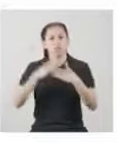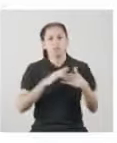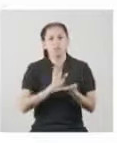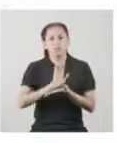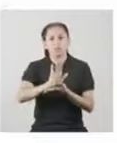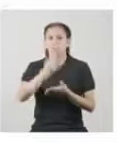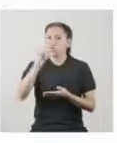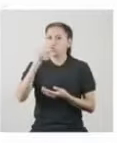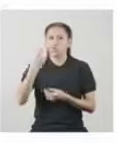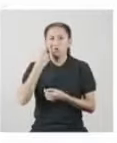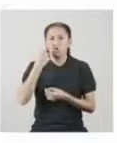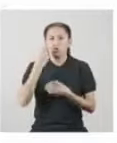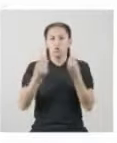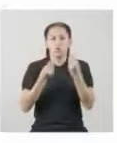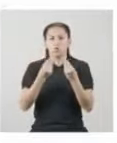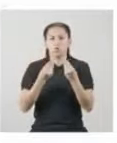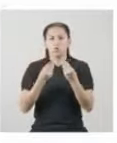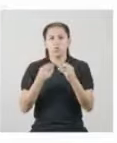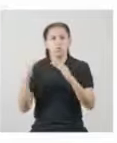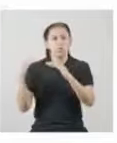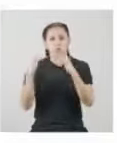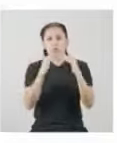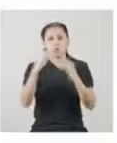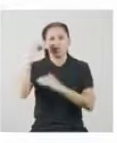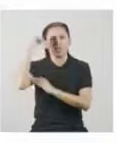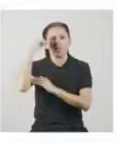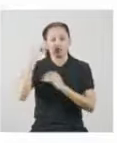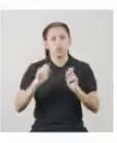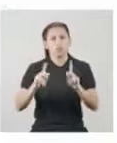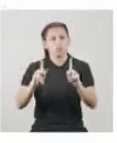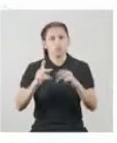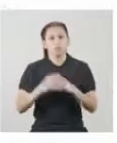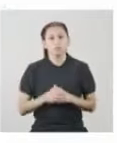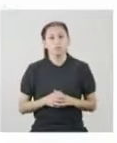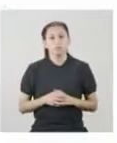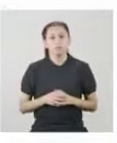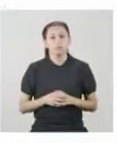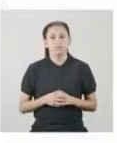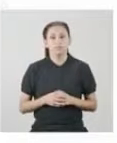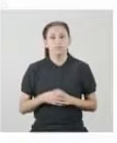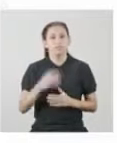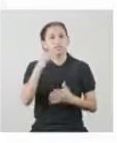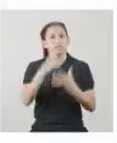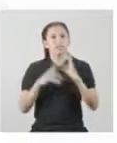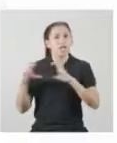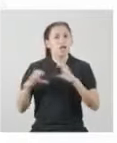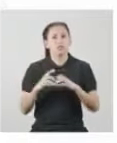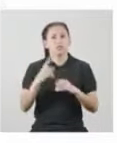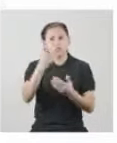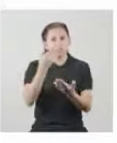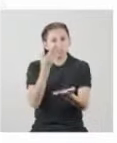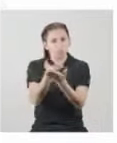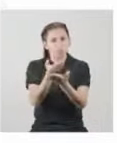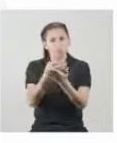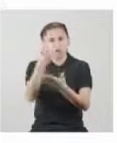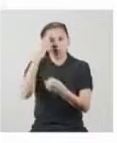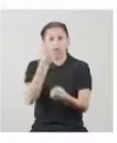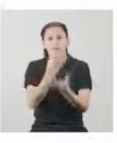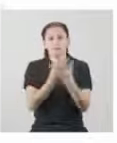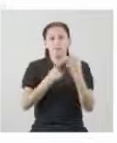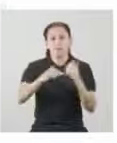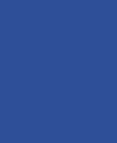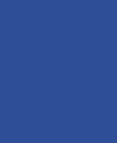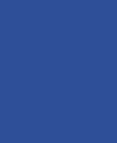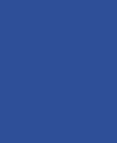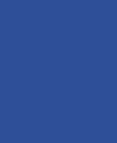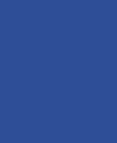Valorar y respetar a las mujeres es fundamental, ya que también contribuyen al desarrollo de los proyectos comunitarios dentro de un marco de buena